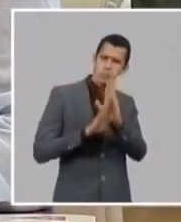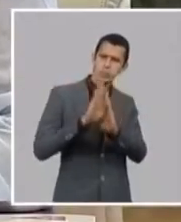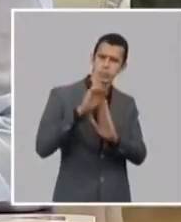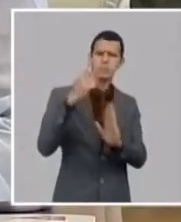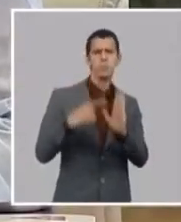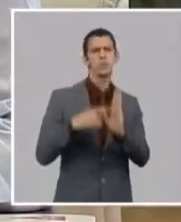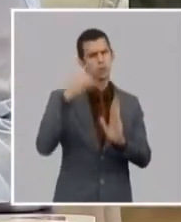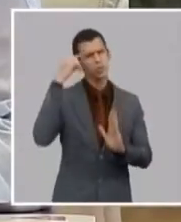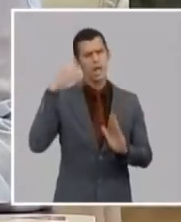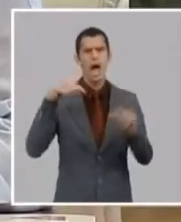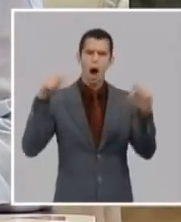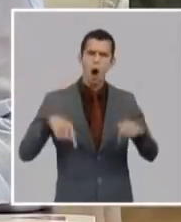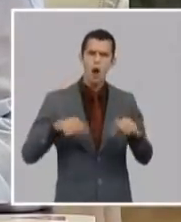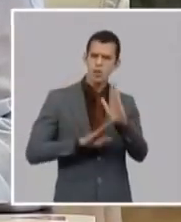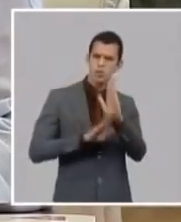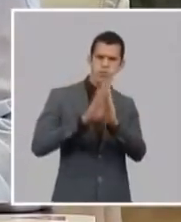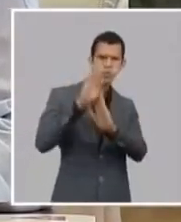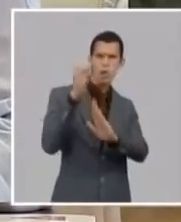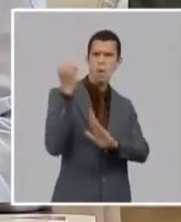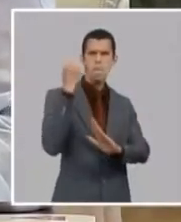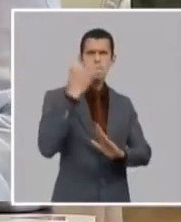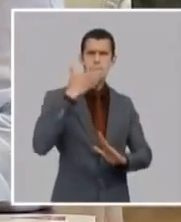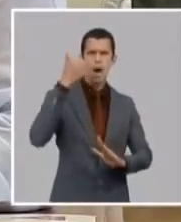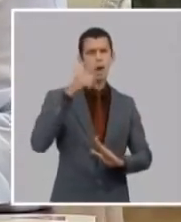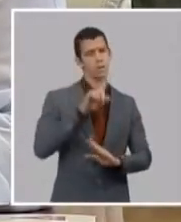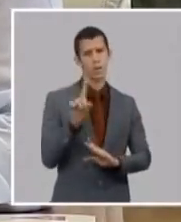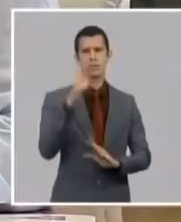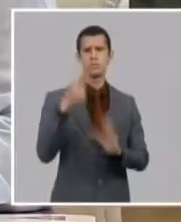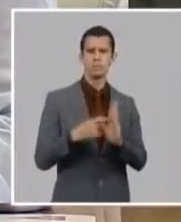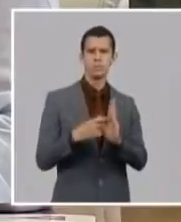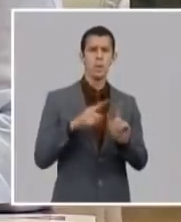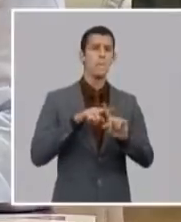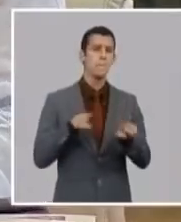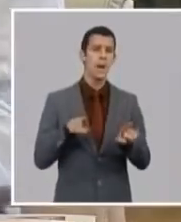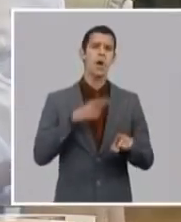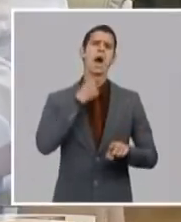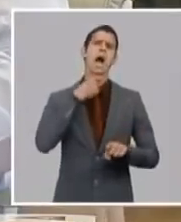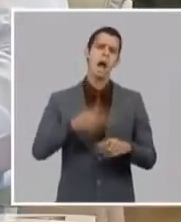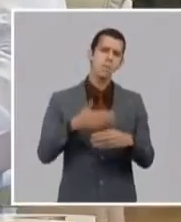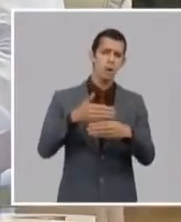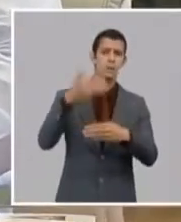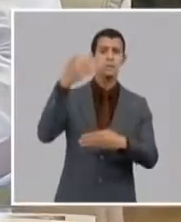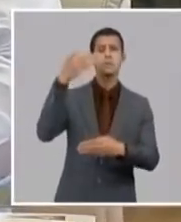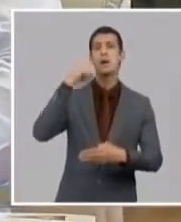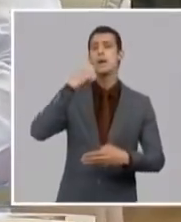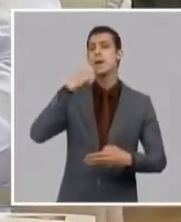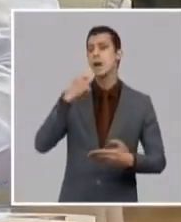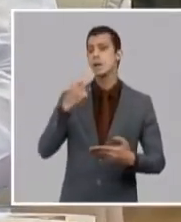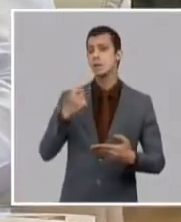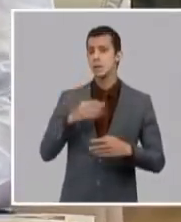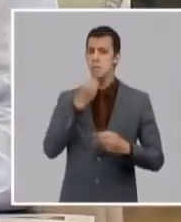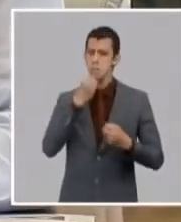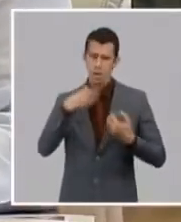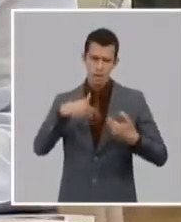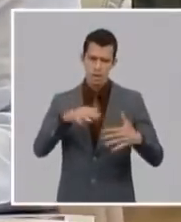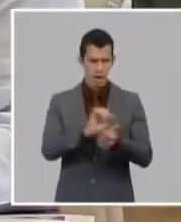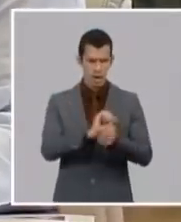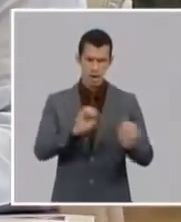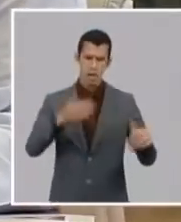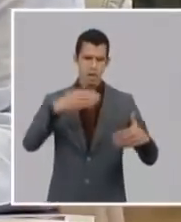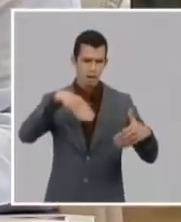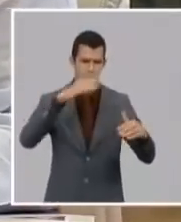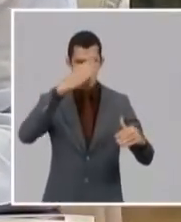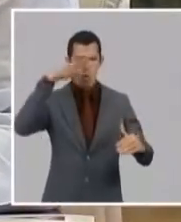lo hemos alcanzado sabiendo que si nos dejan tranquilos si nos dejan actuar por nuestras propias fuerzas con nuestro propio